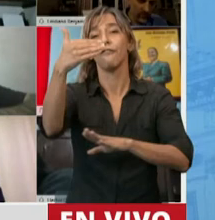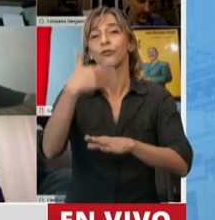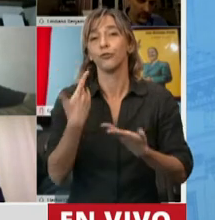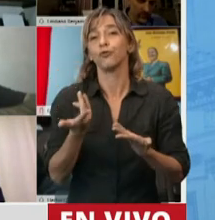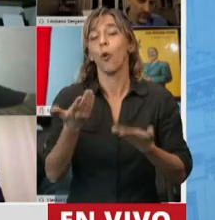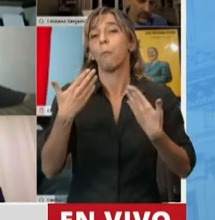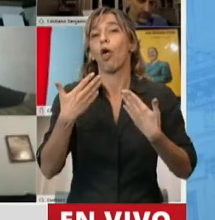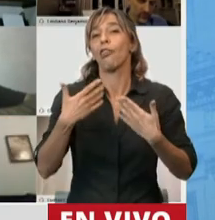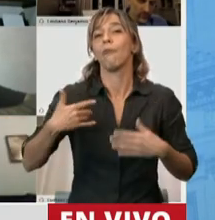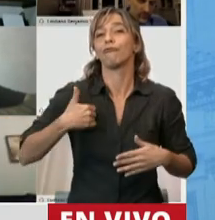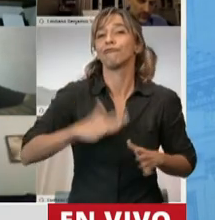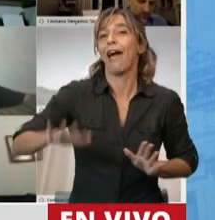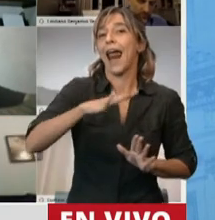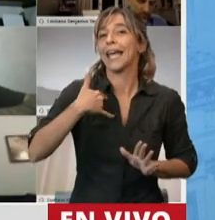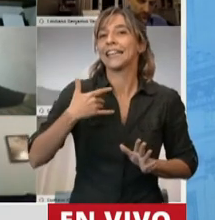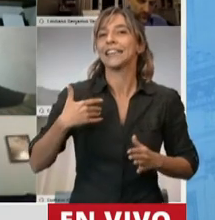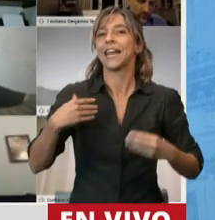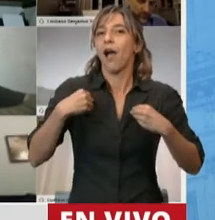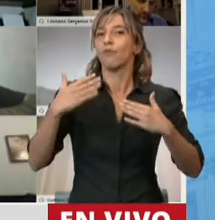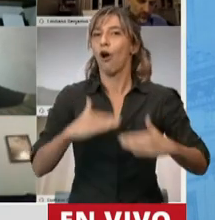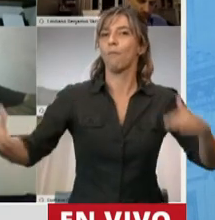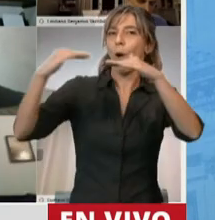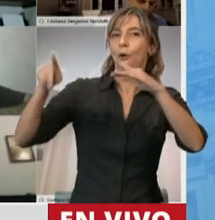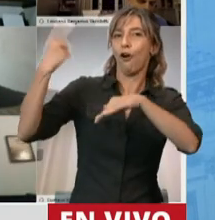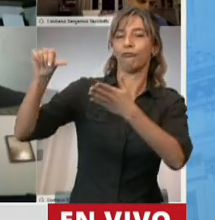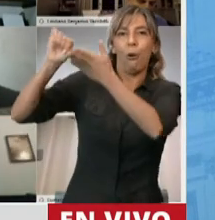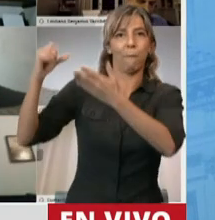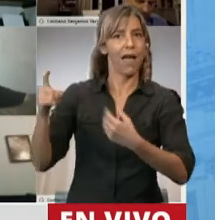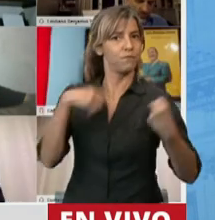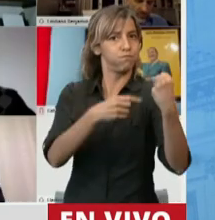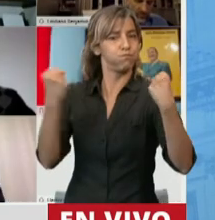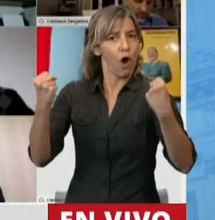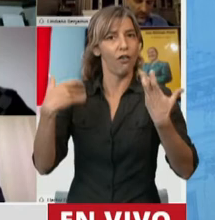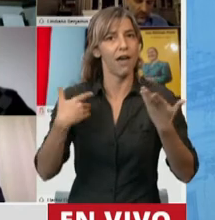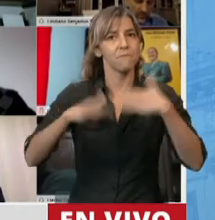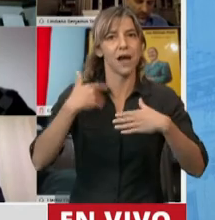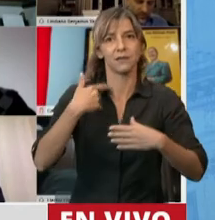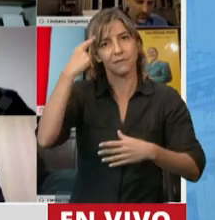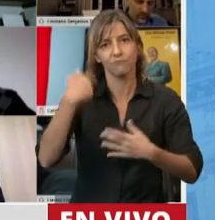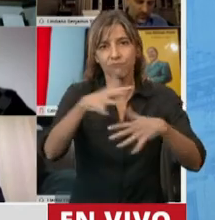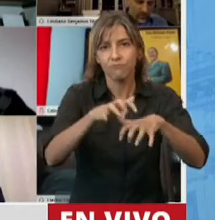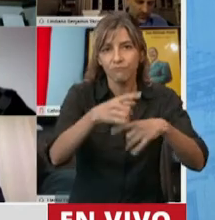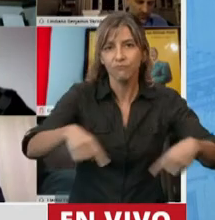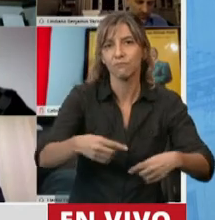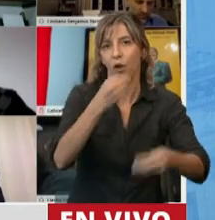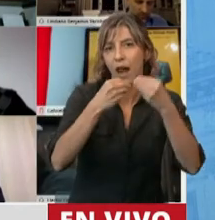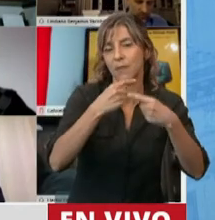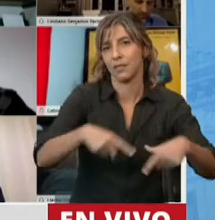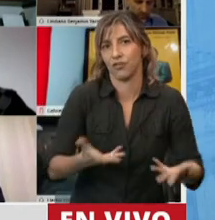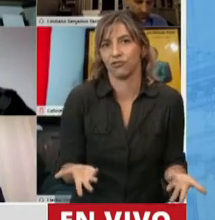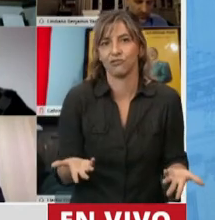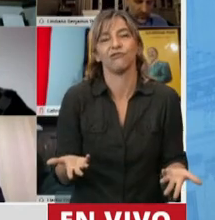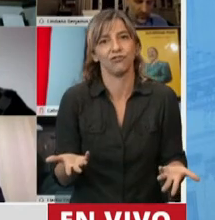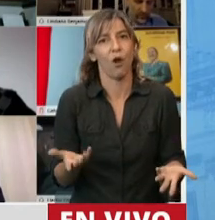a la Argentina como una potencia agroalimentaria, las dos juntas ser el tractor de salida de una vez por todas este país, de